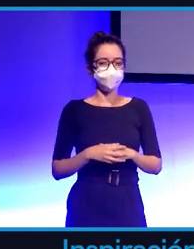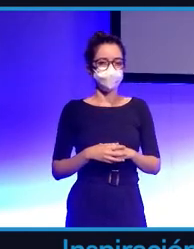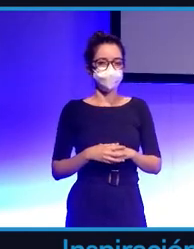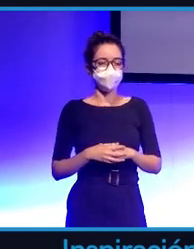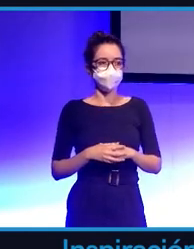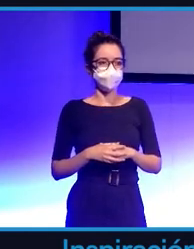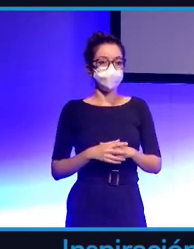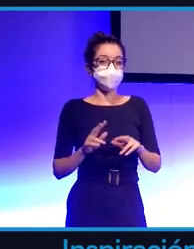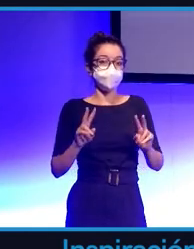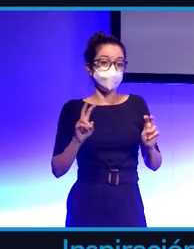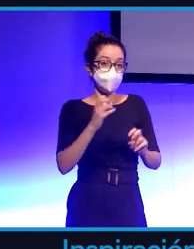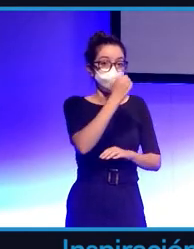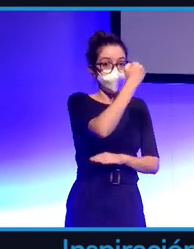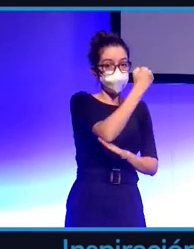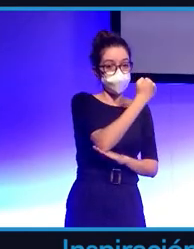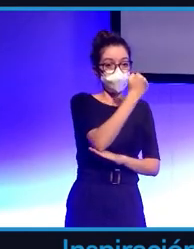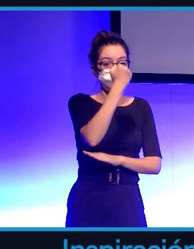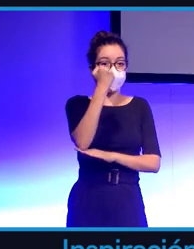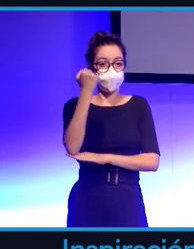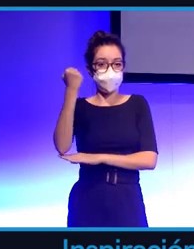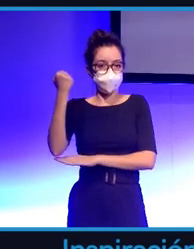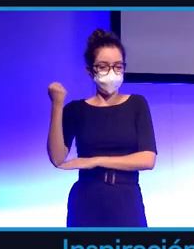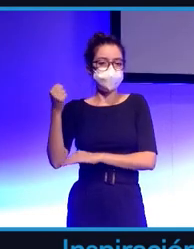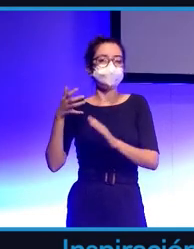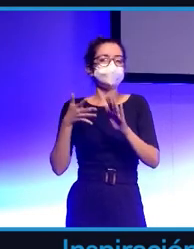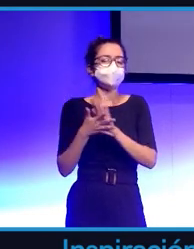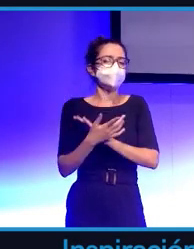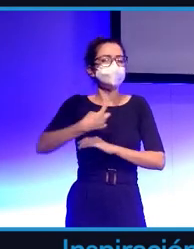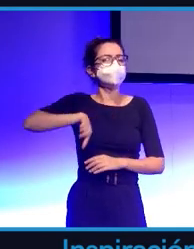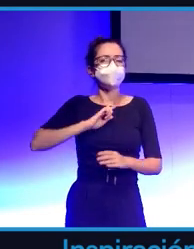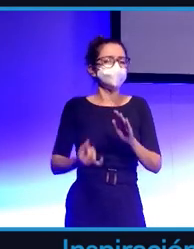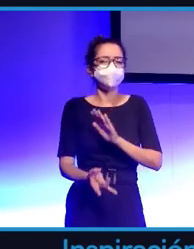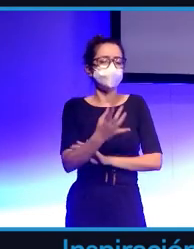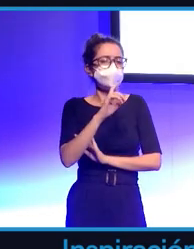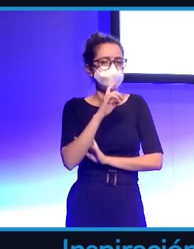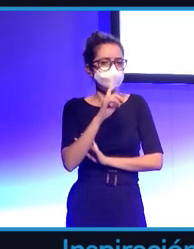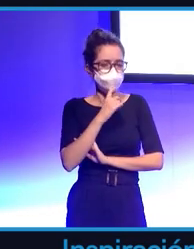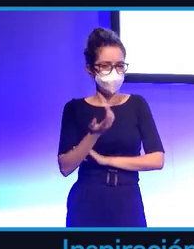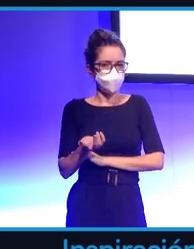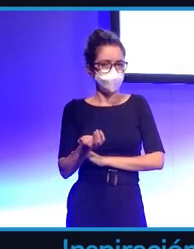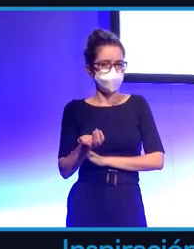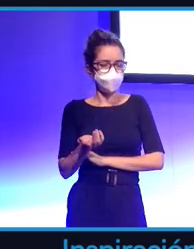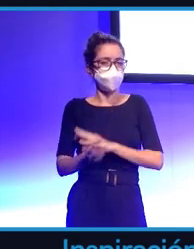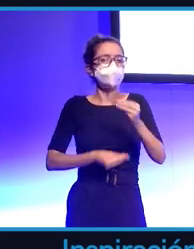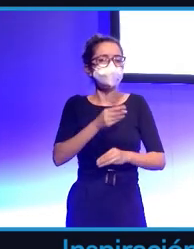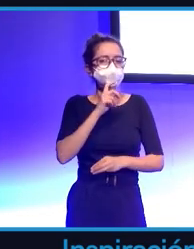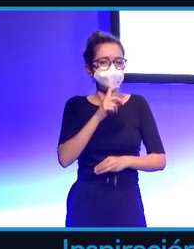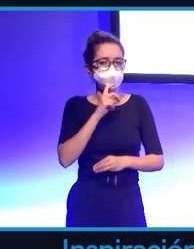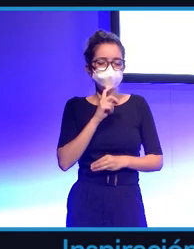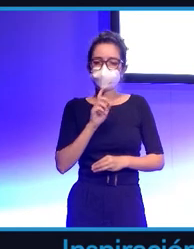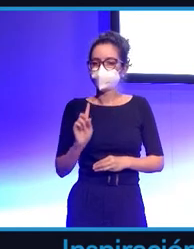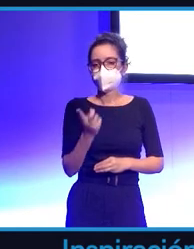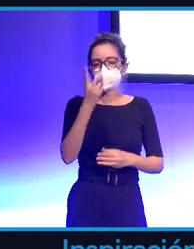de pilares de cómo vamos a construir este metaverso, cuáles son los fundamentos de todo esto. Lo primero es la